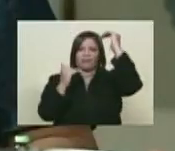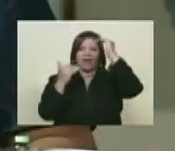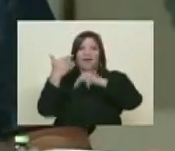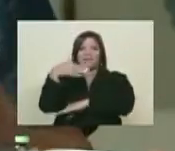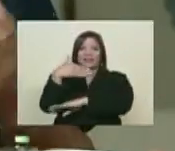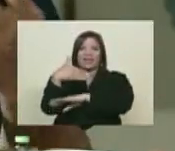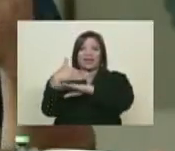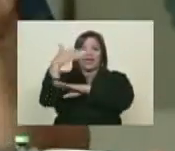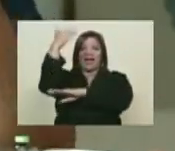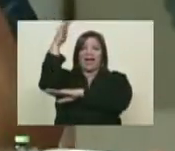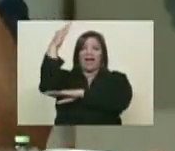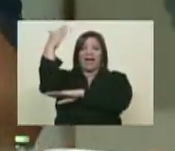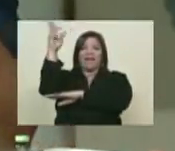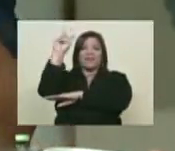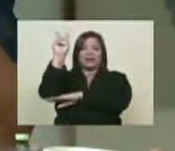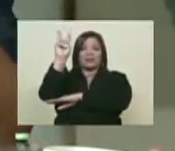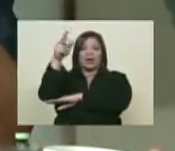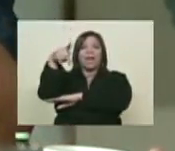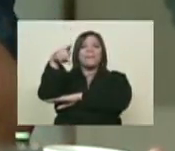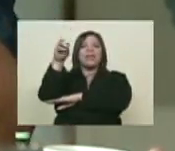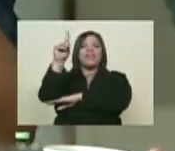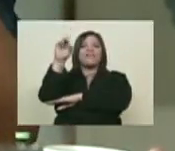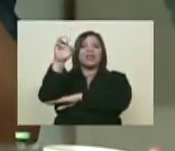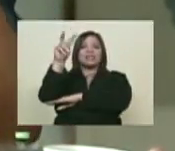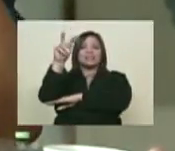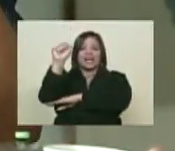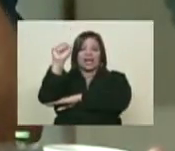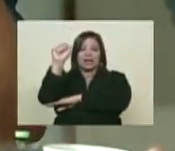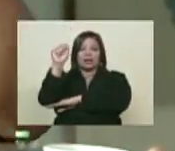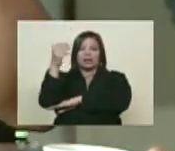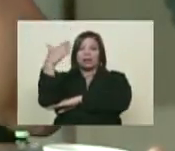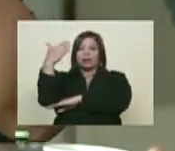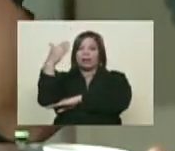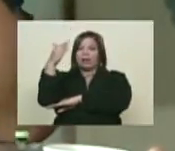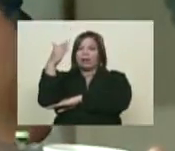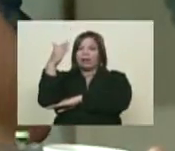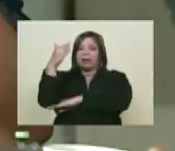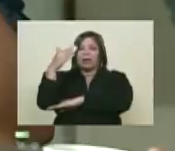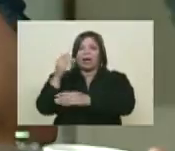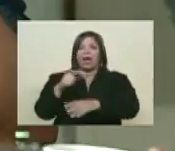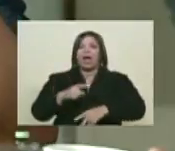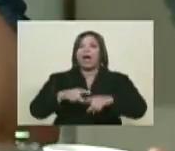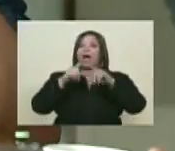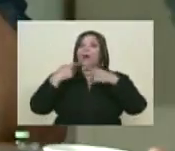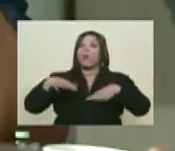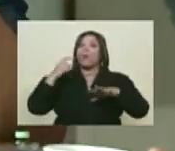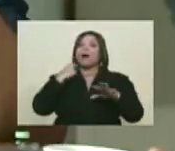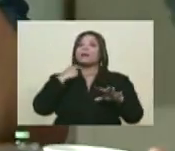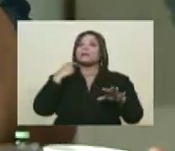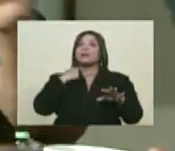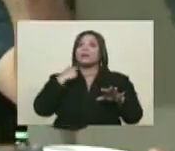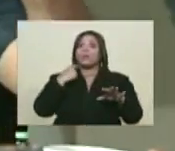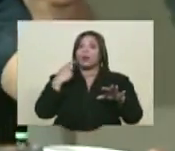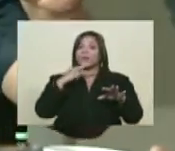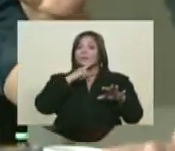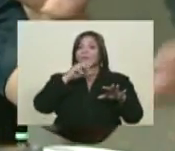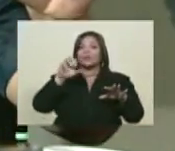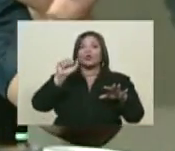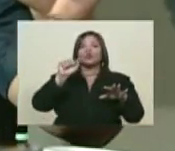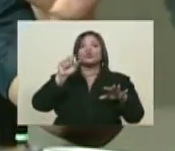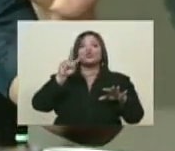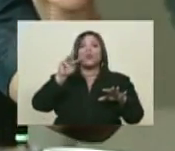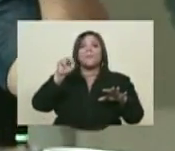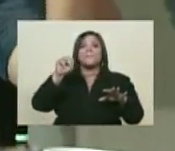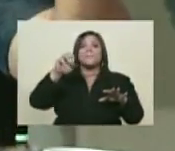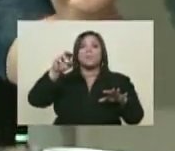de PDVSA. Ese es el balancín petrolero más antiguo y aún activo del país, el Sumaque. Y eso se